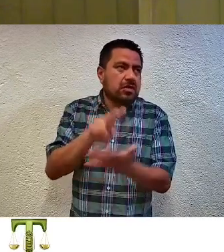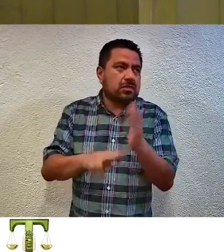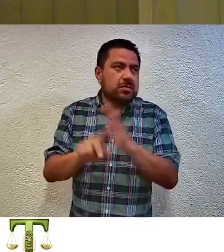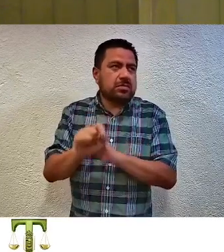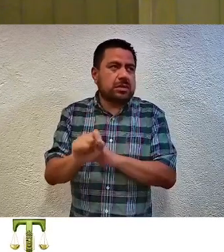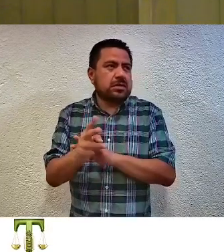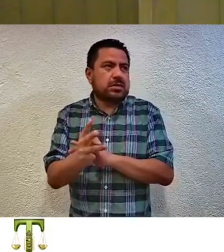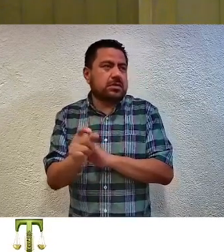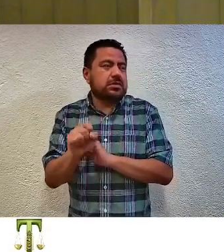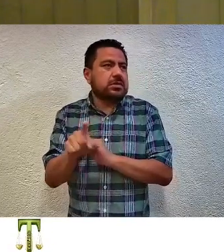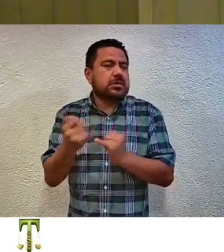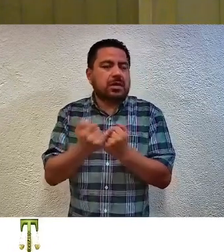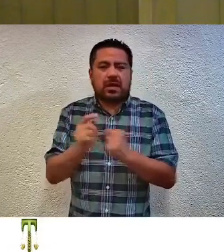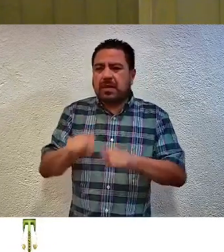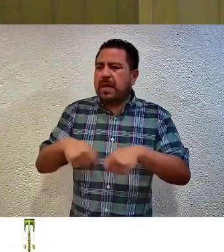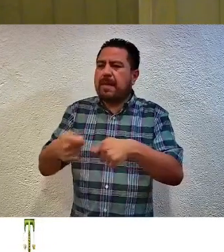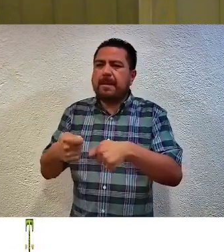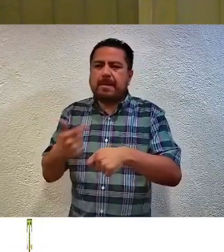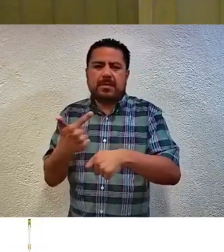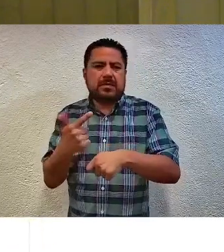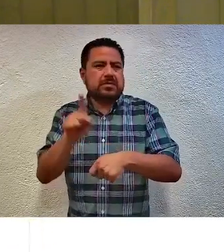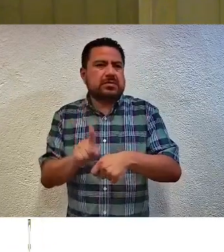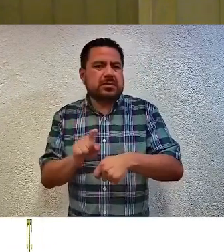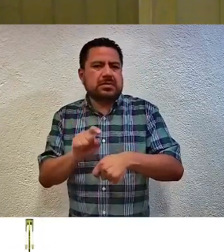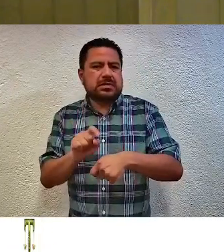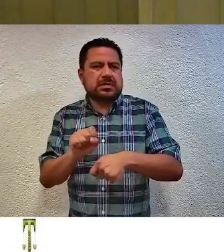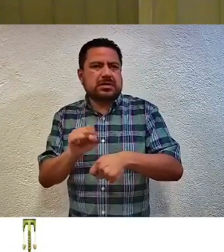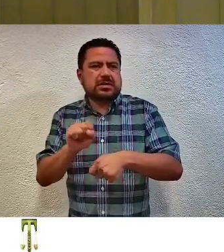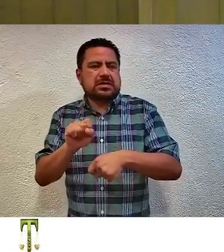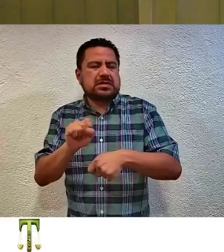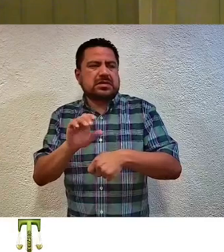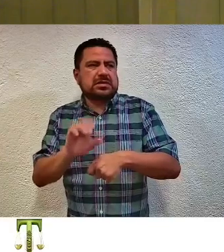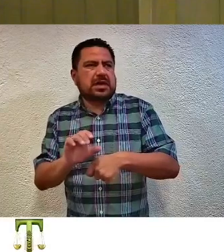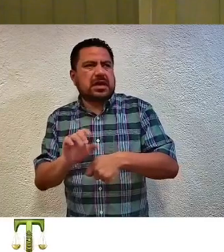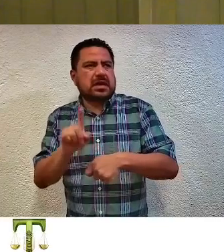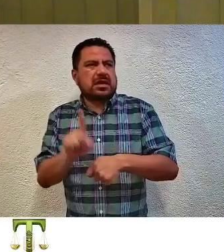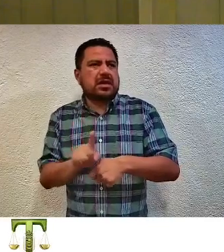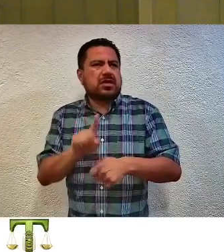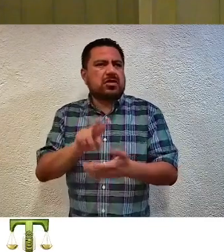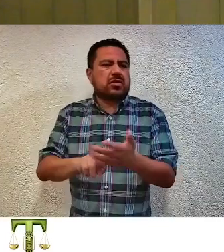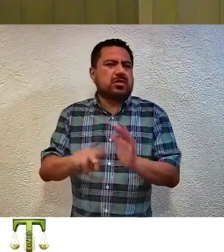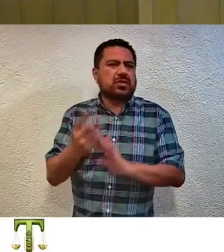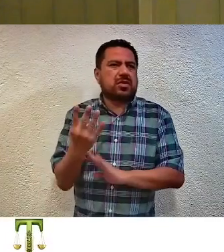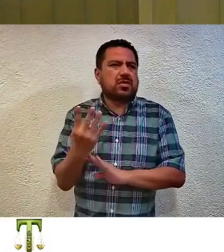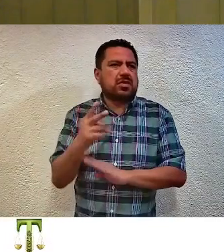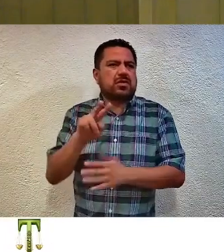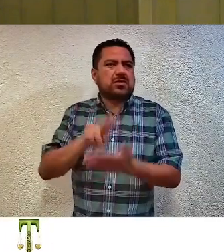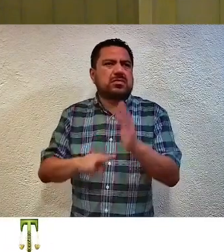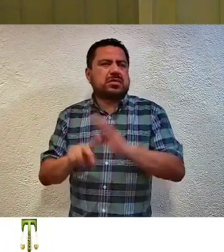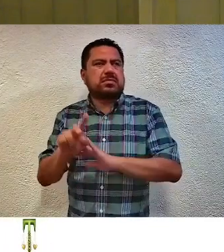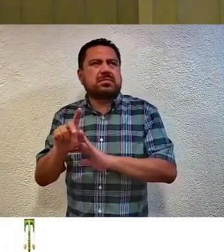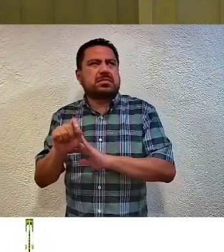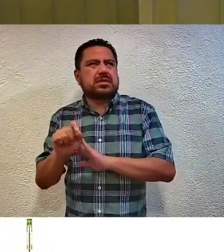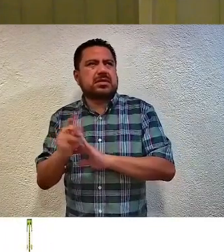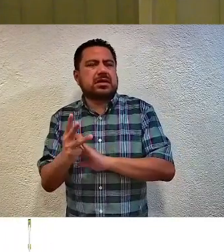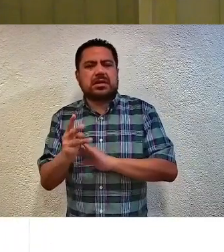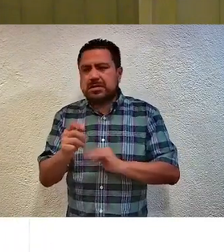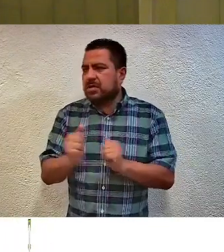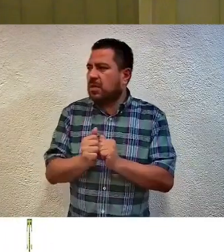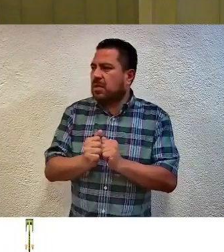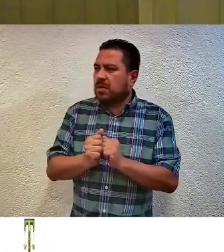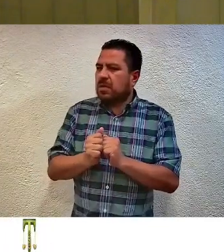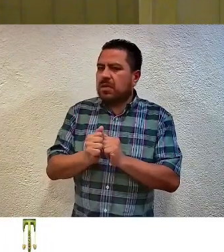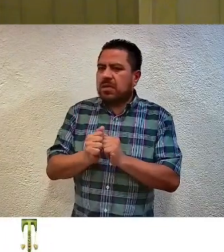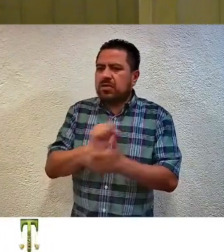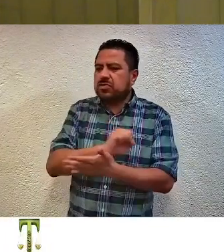General emitió la resolución 7, diagonal C, diagonal 2004-2023, relativa a la procedencia